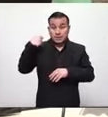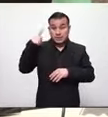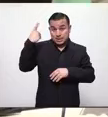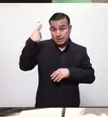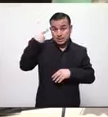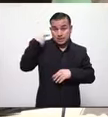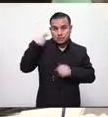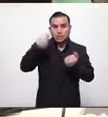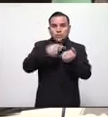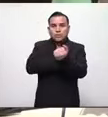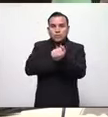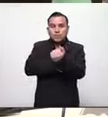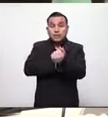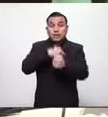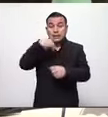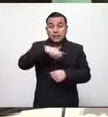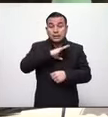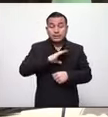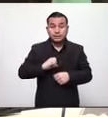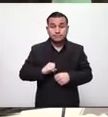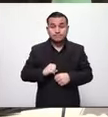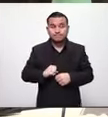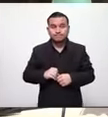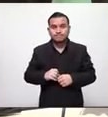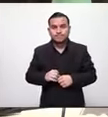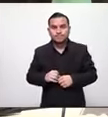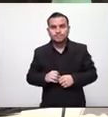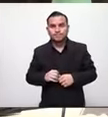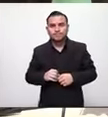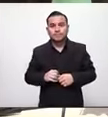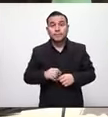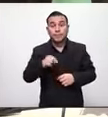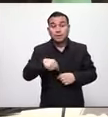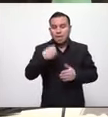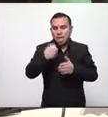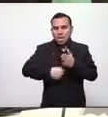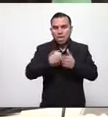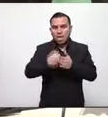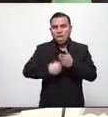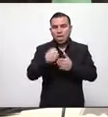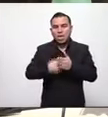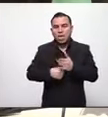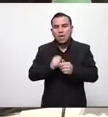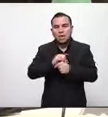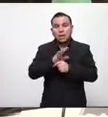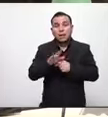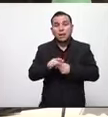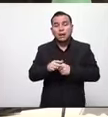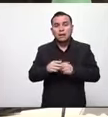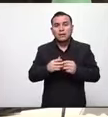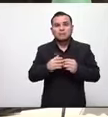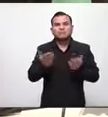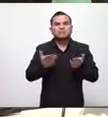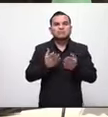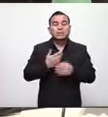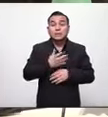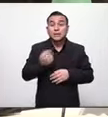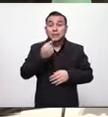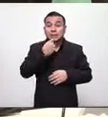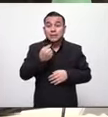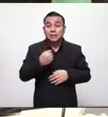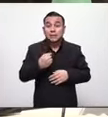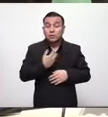de los hospitales los héroes de esta pandemia sin dejar a un lado a nuestros